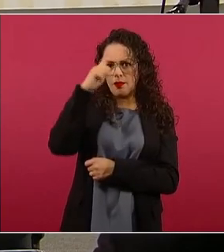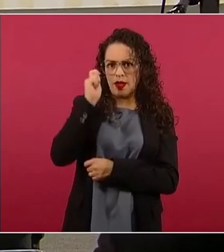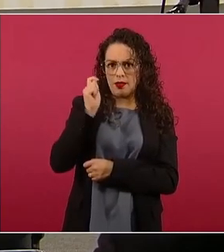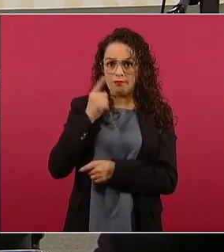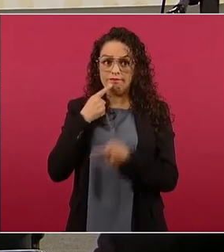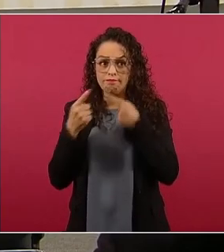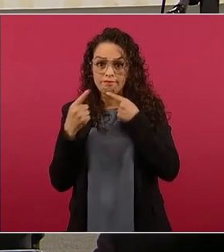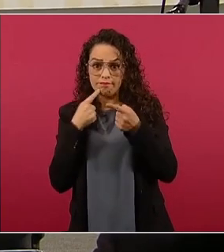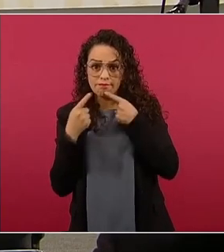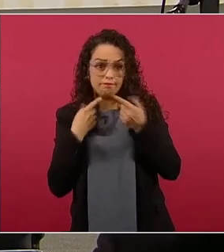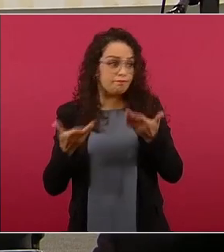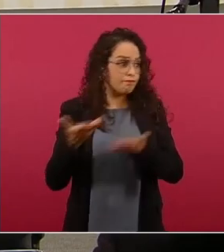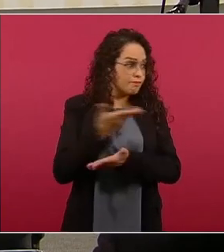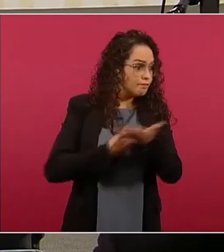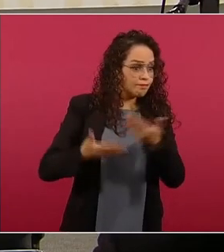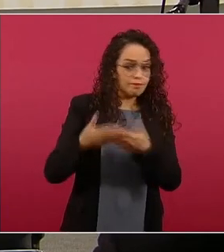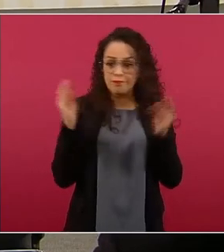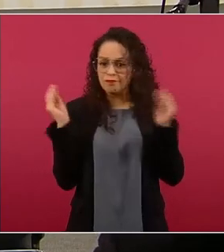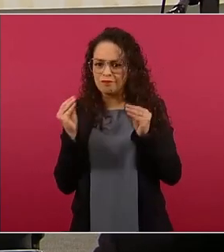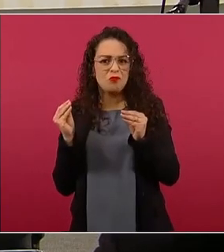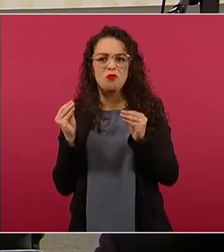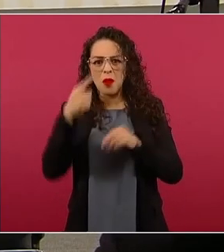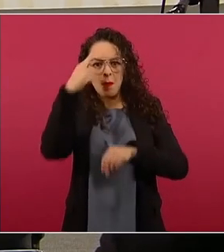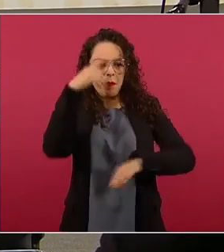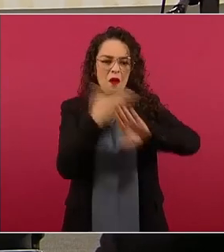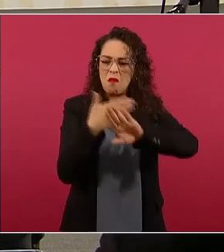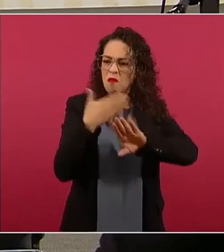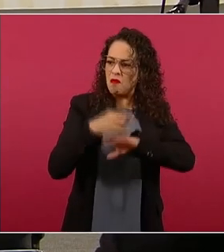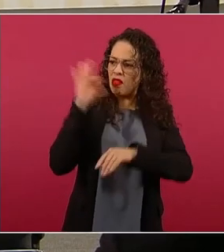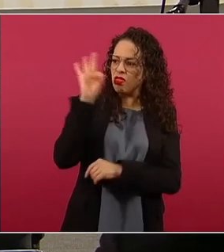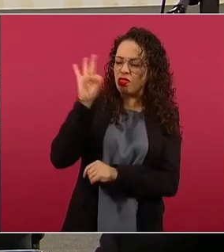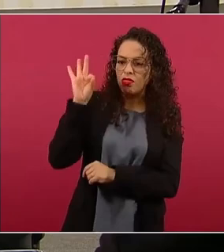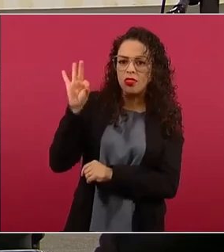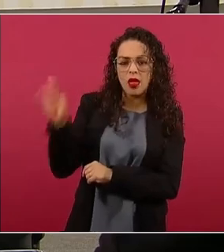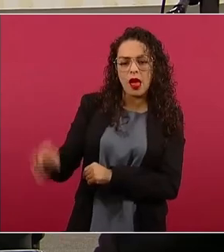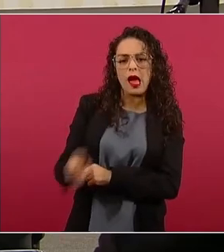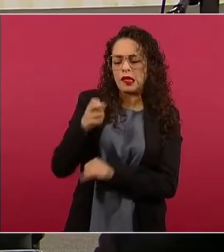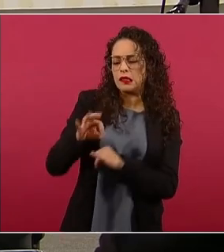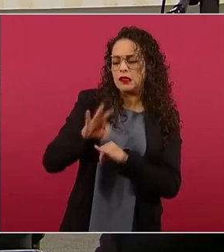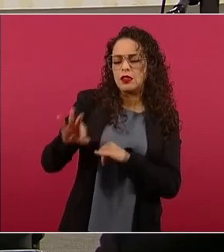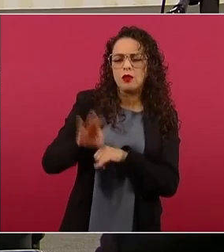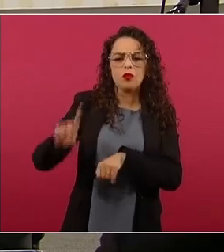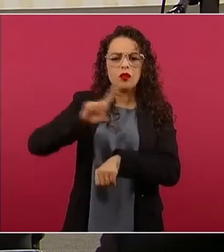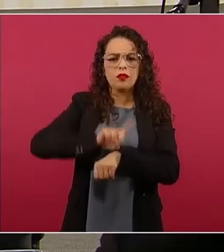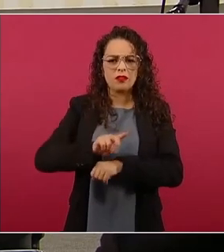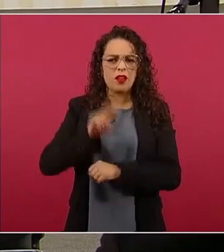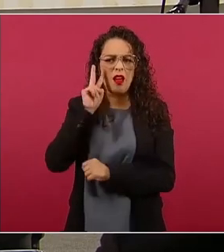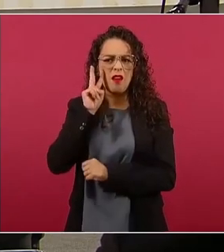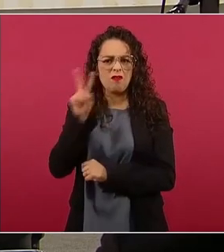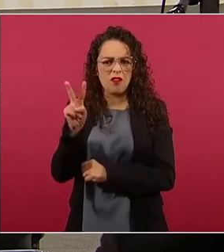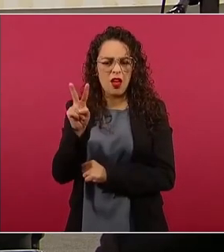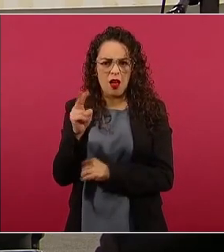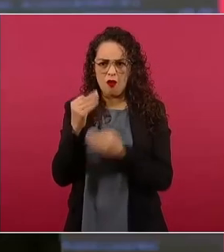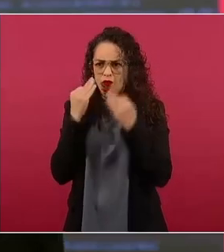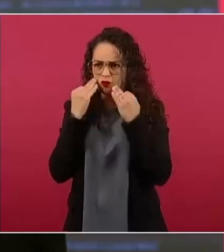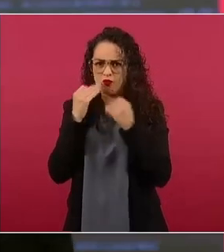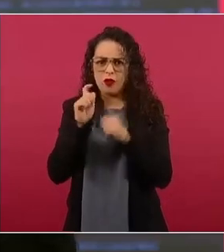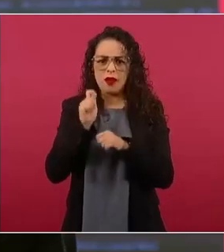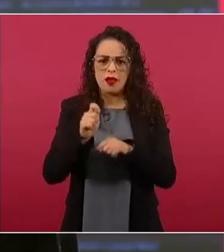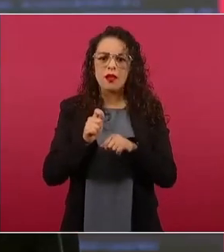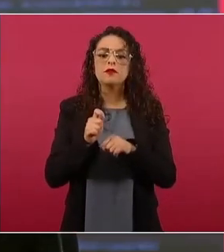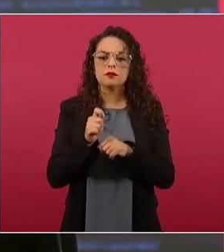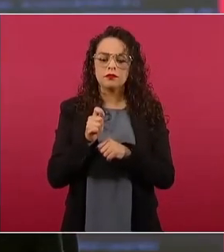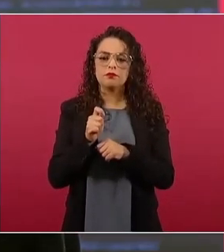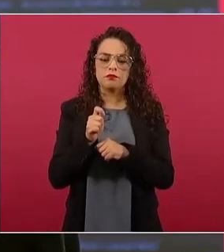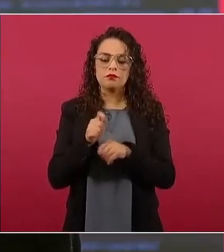debatir. En los últimos días hemos sido testigos de una campaña injusta que involucra